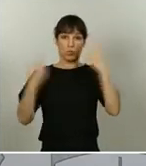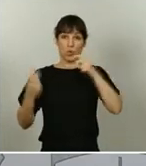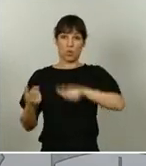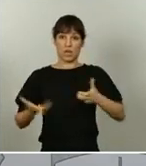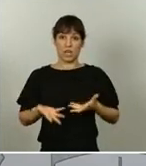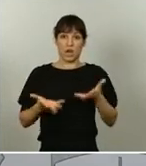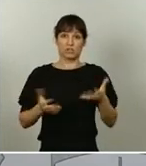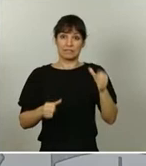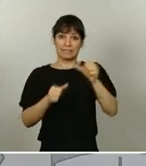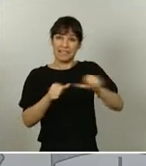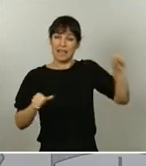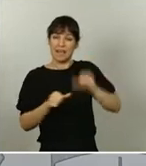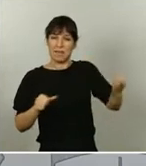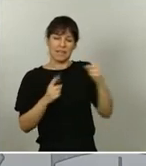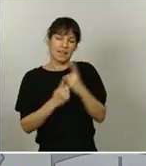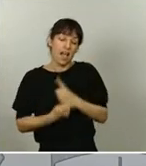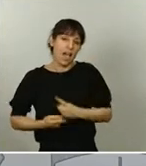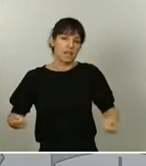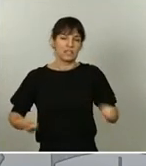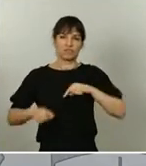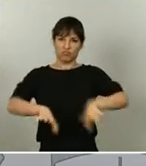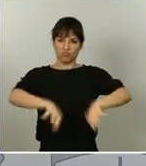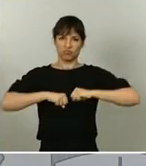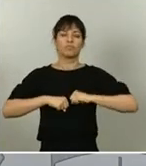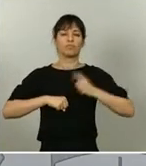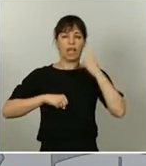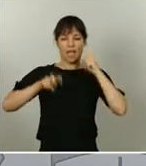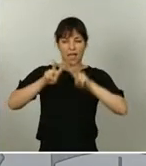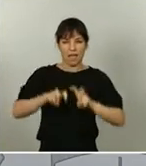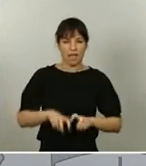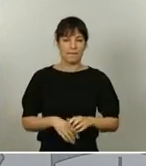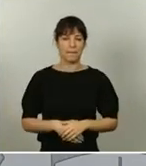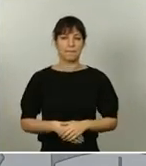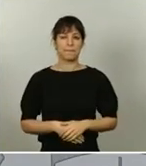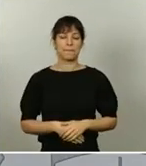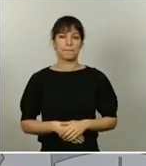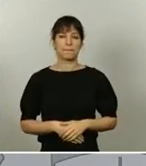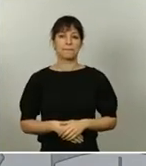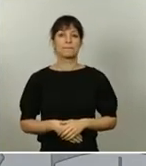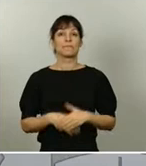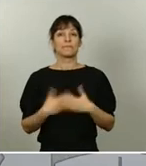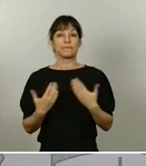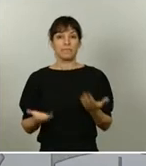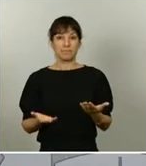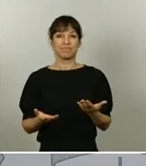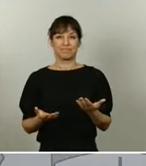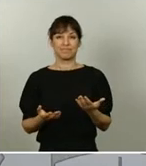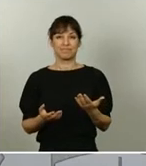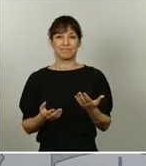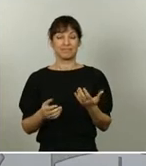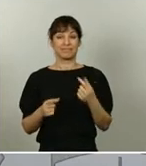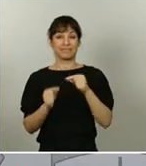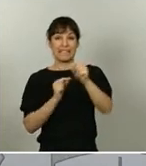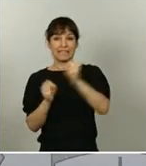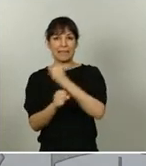tan largas al frente y en primera línea. Y también debemos evaluar las fragilidades que arrastramos en el teletrabajo, en